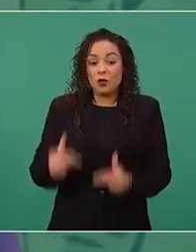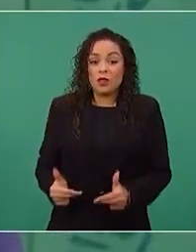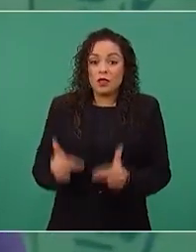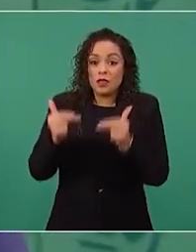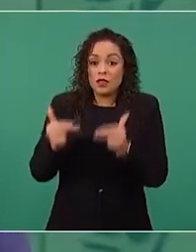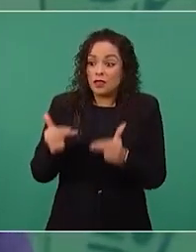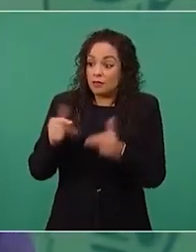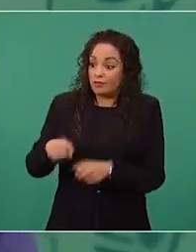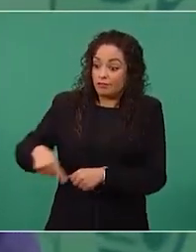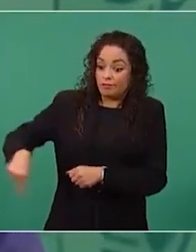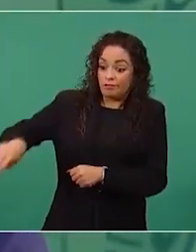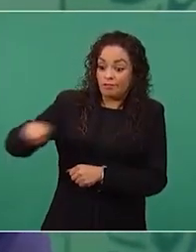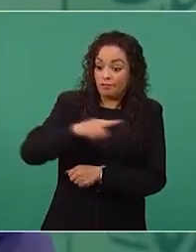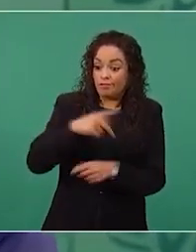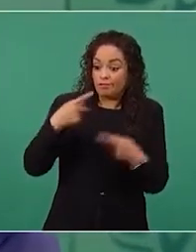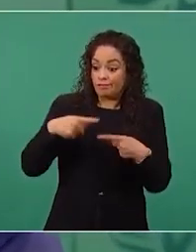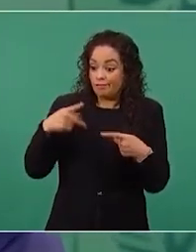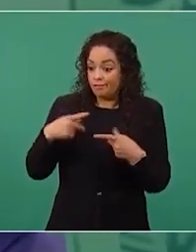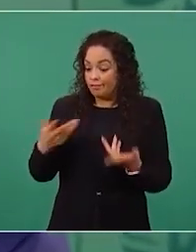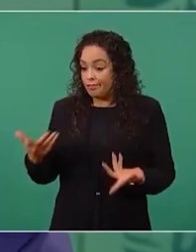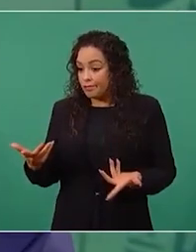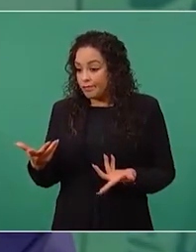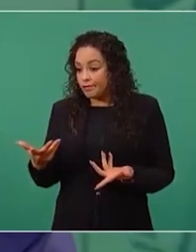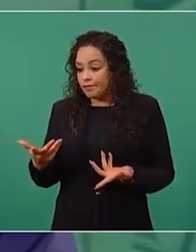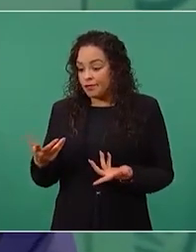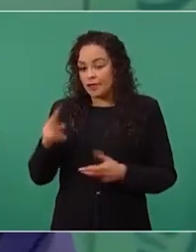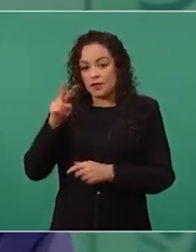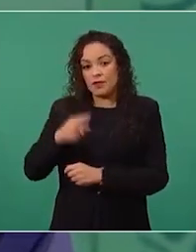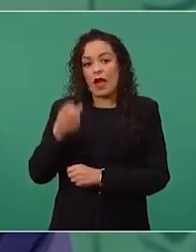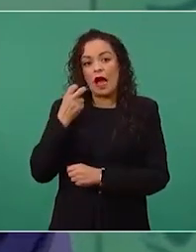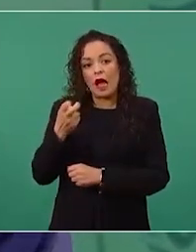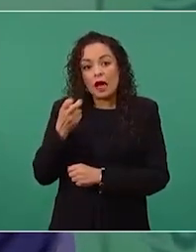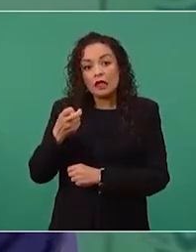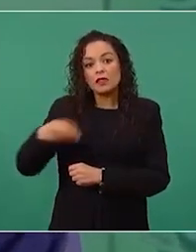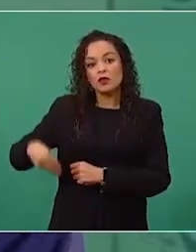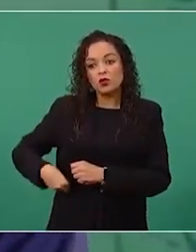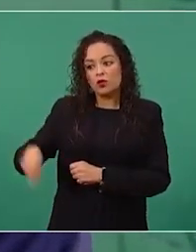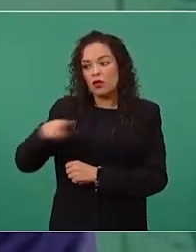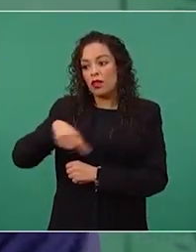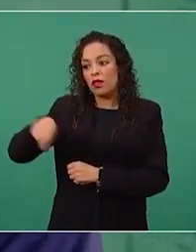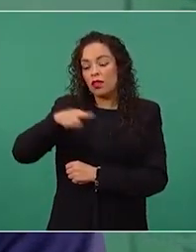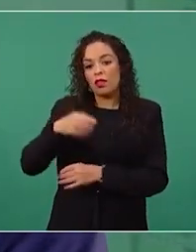dificultan el que se pueda tener acceso a los medicamentos